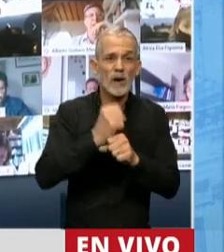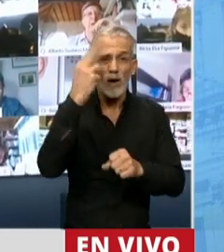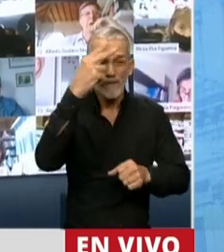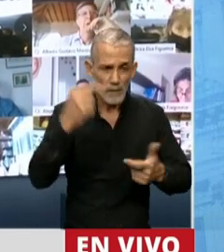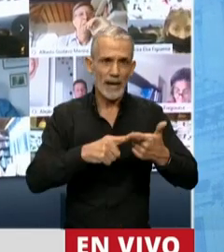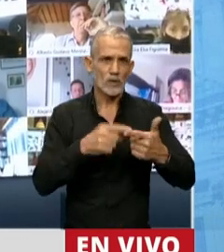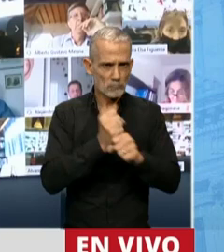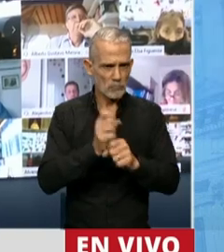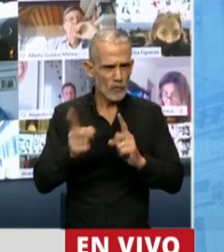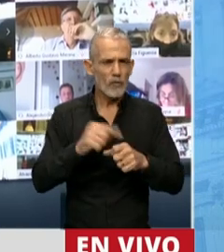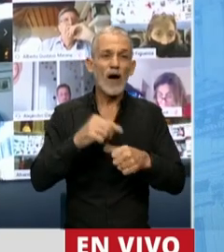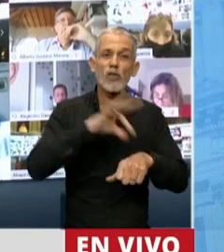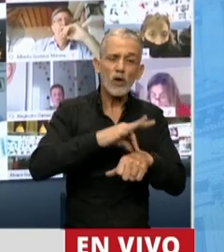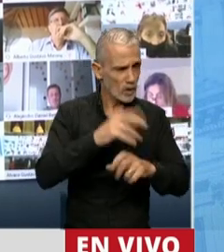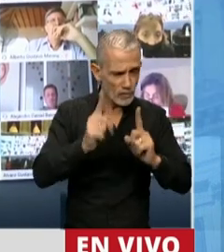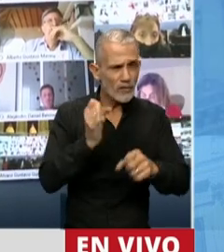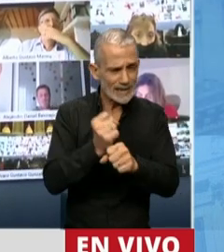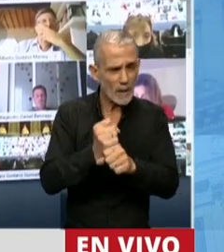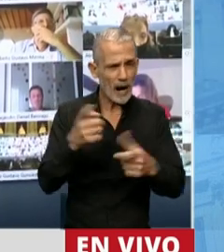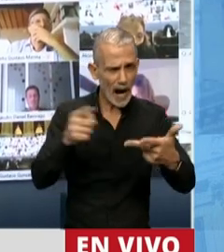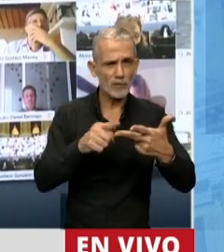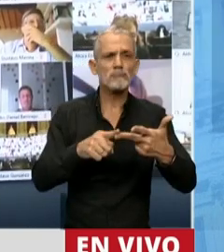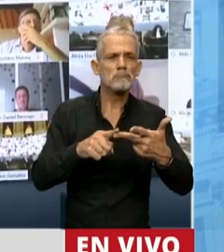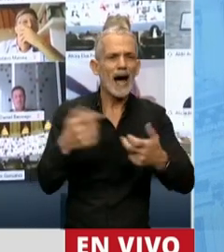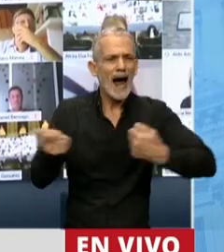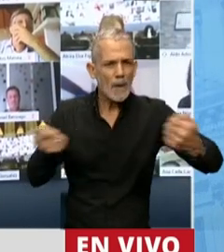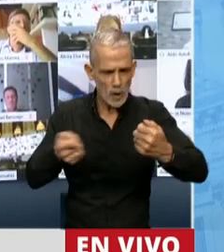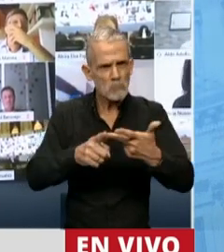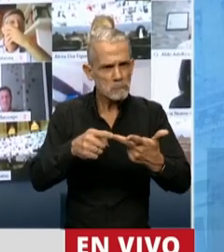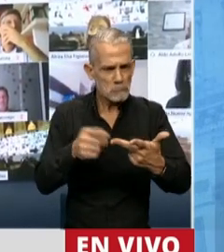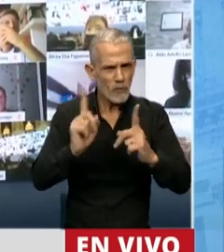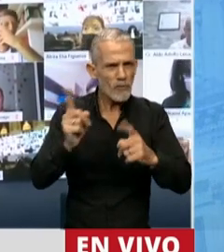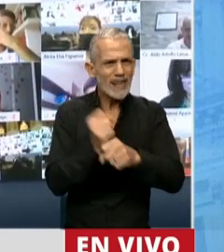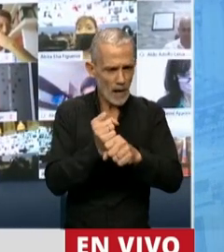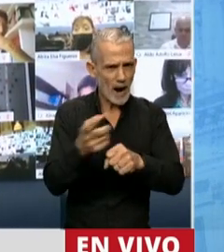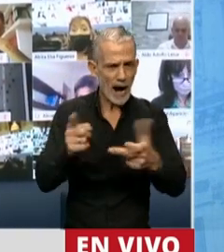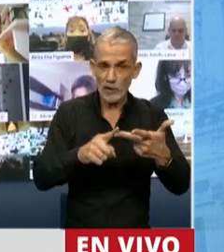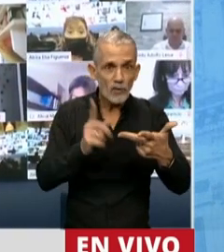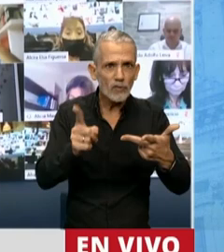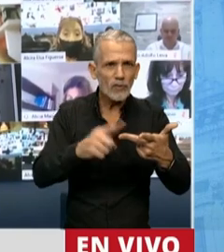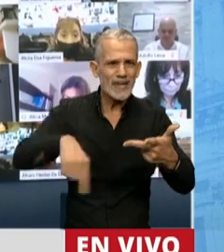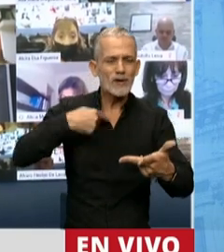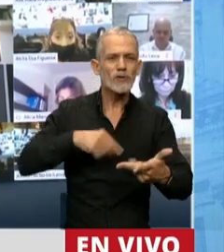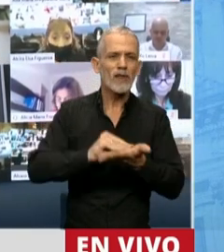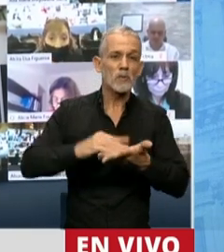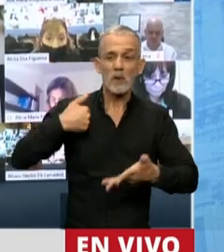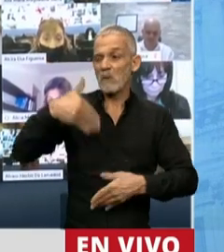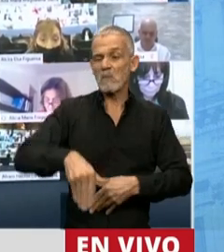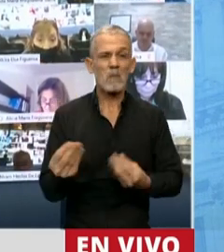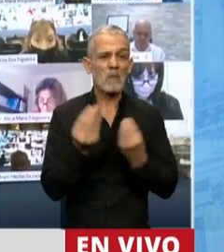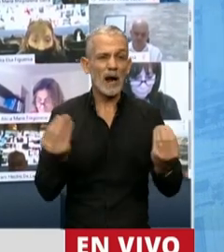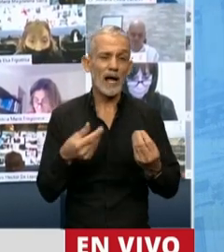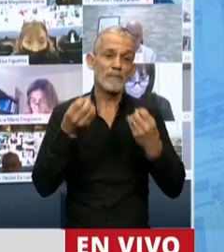enfermeros, están trabajando los doctores, están trabajando los camioneros, están trabajando. Nosotros venimos acá